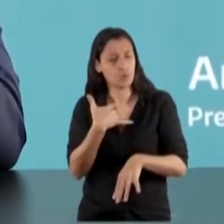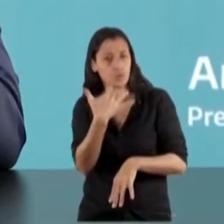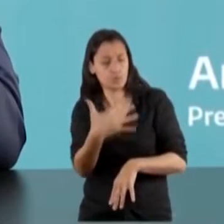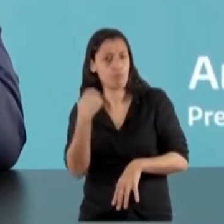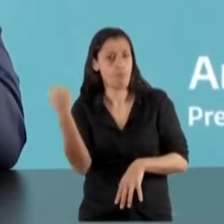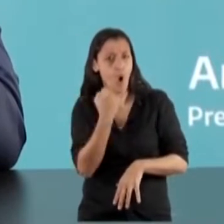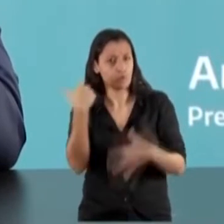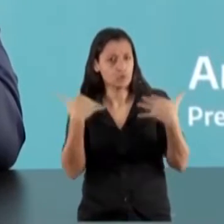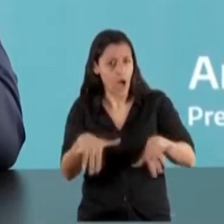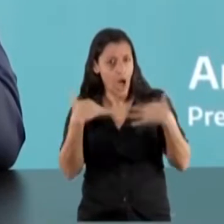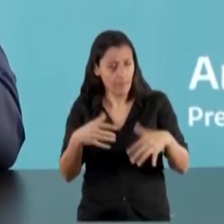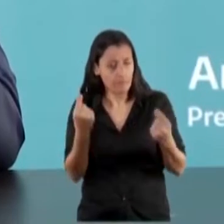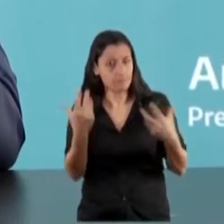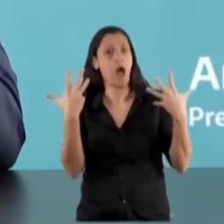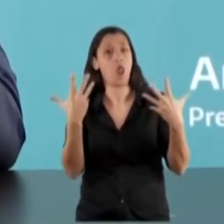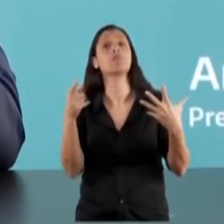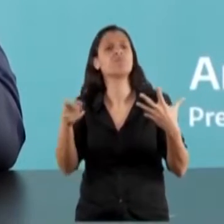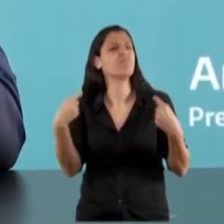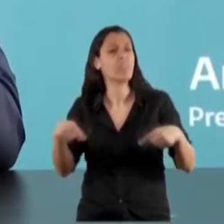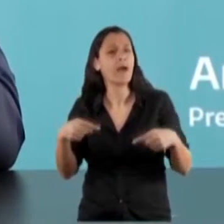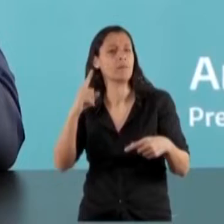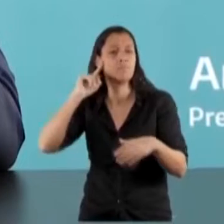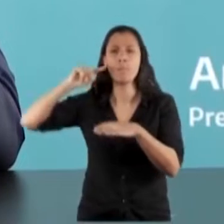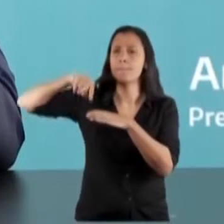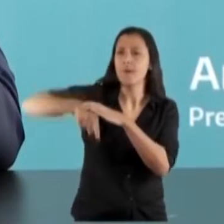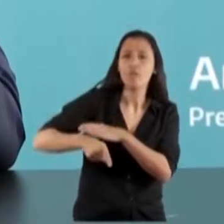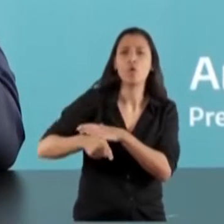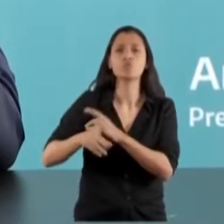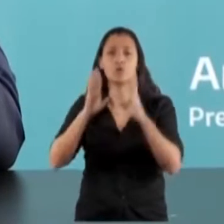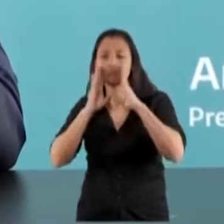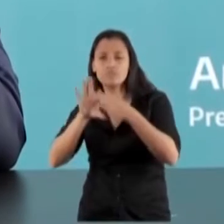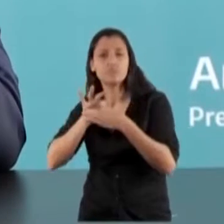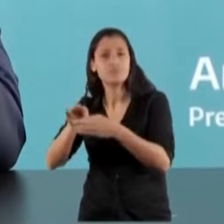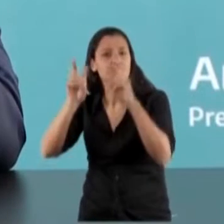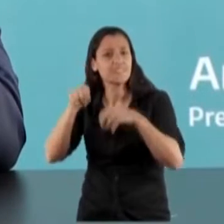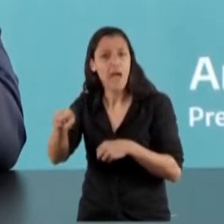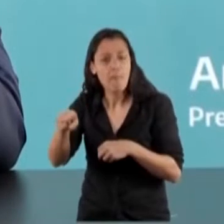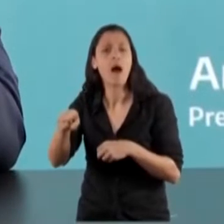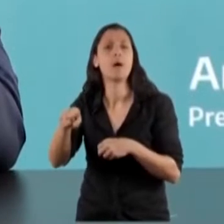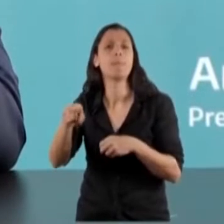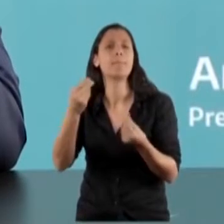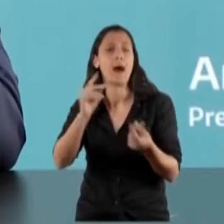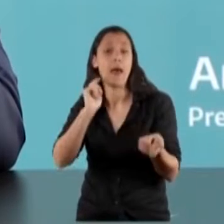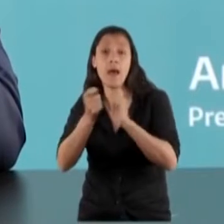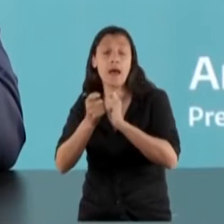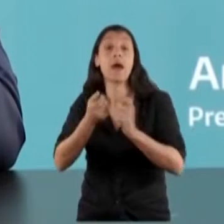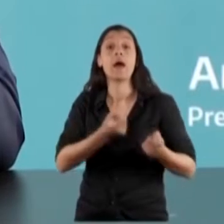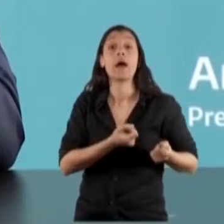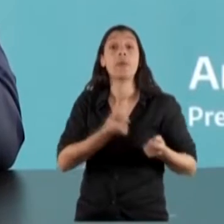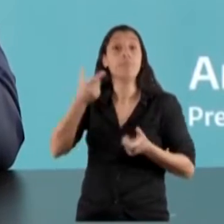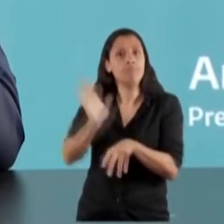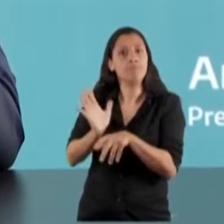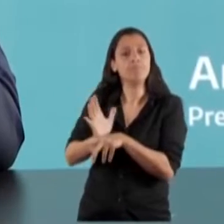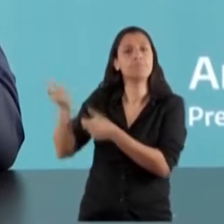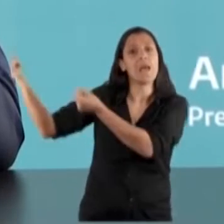en el sentido de profundizar todo lo que se viene haciendo en la sustitución de importaciones, un